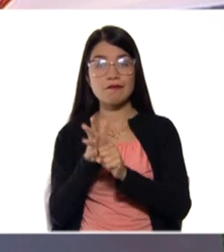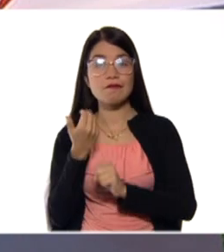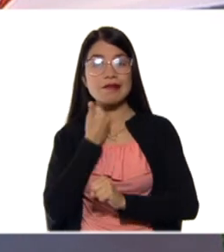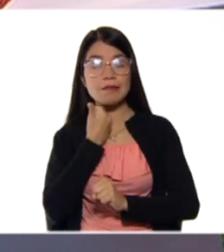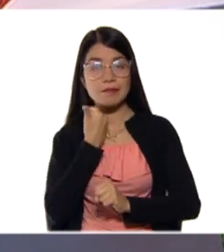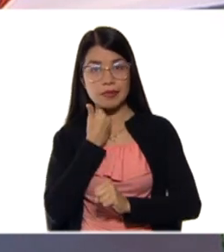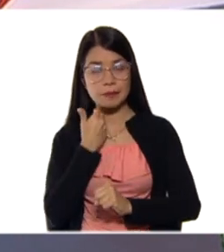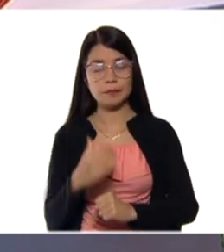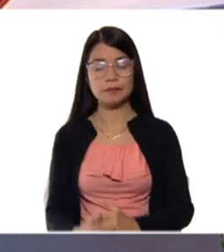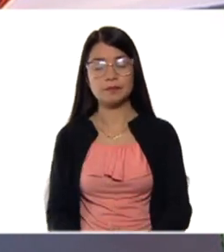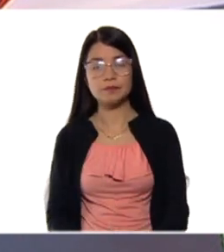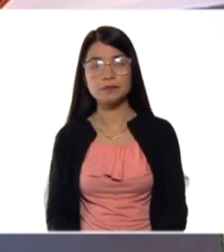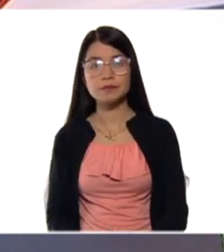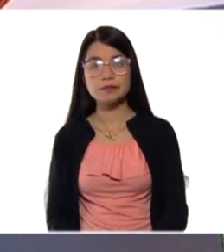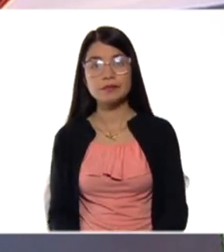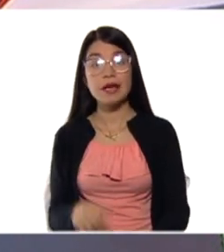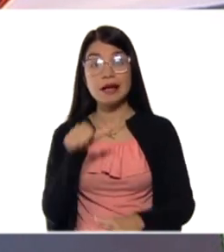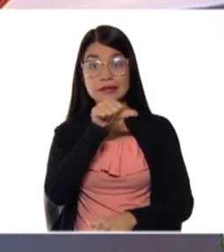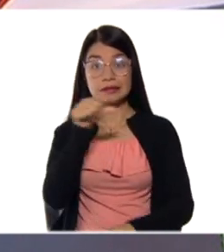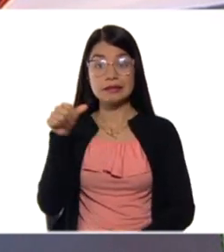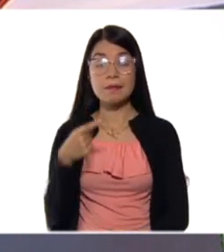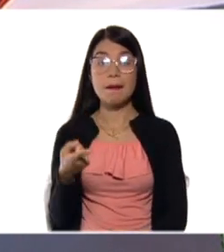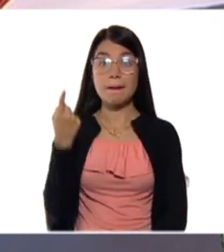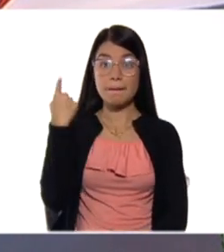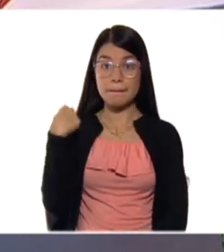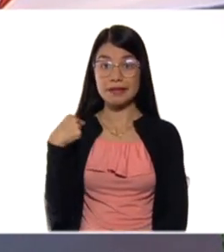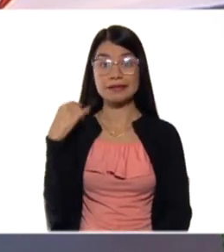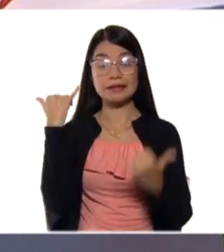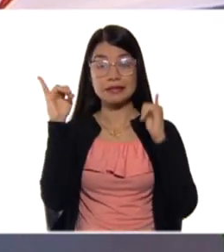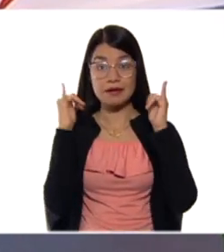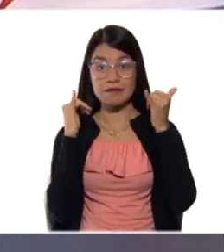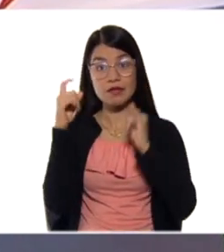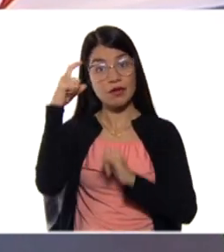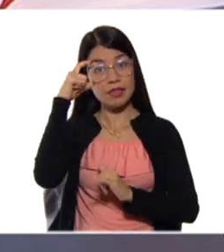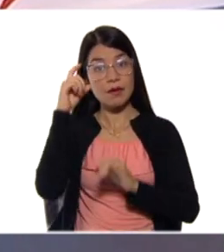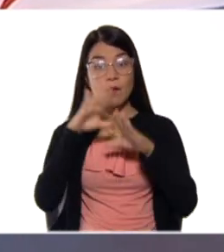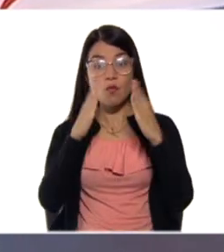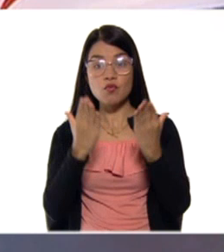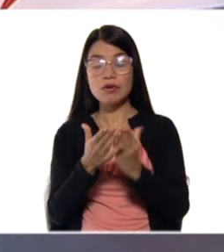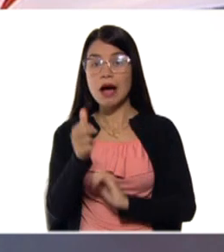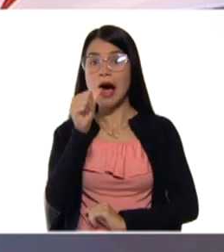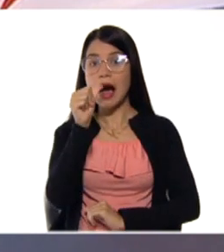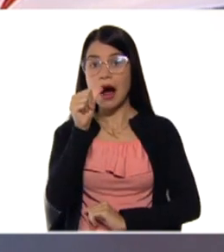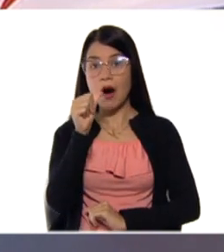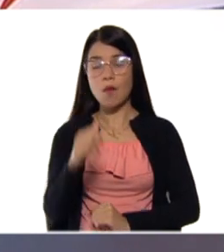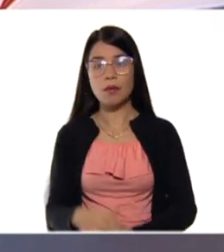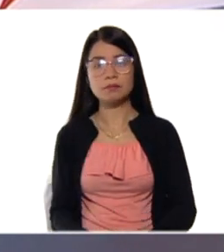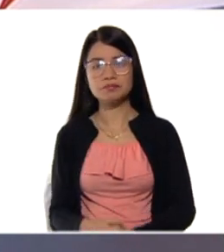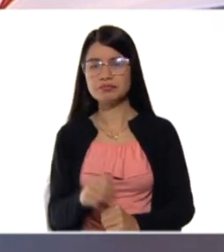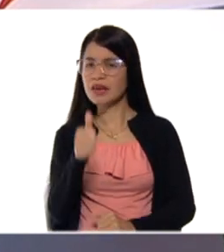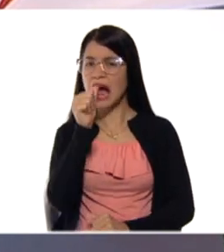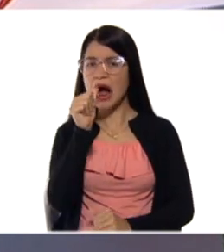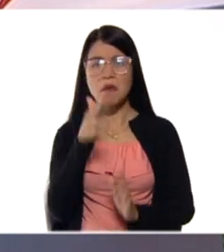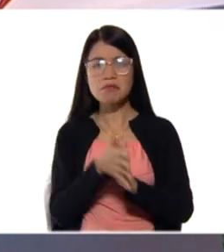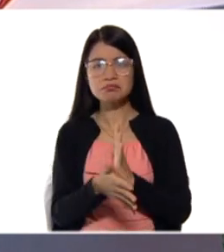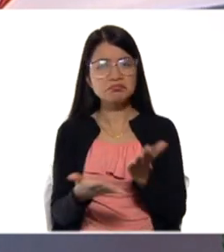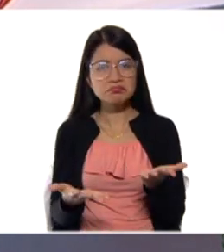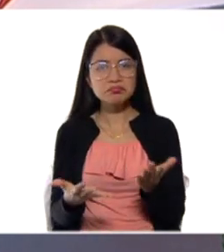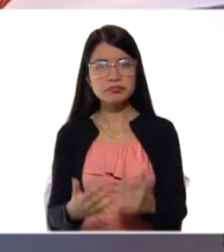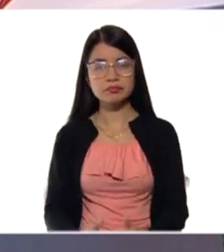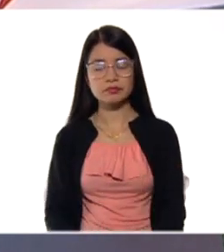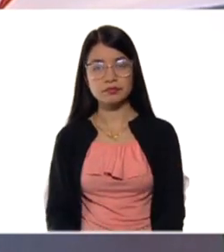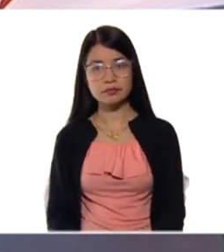Bueno, muy bien. La semana pasada estábamos celebrando el Día Mundial del Agua. Ahora, ¿qué es el agua? A ver,